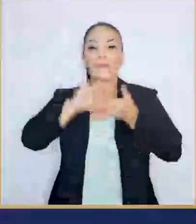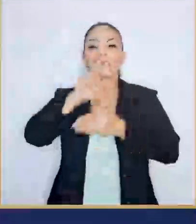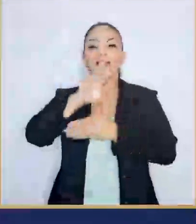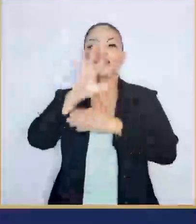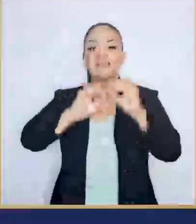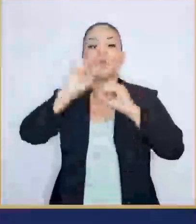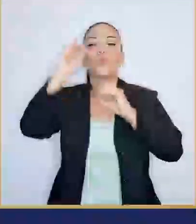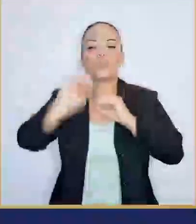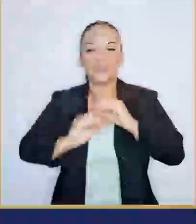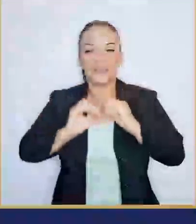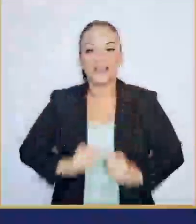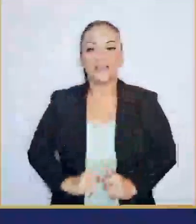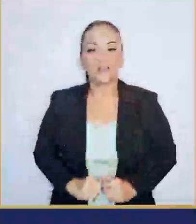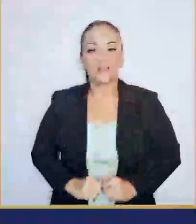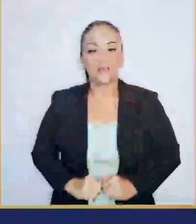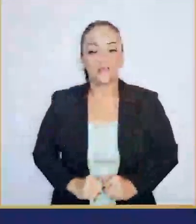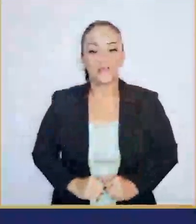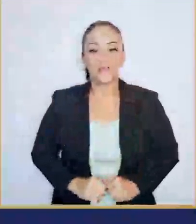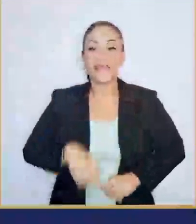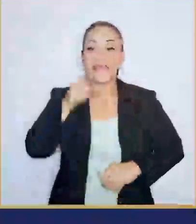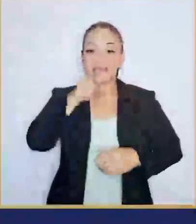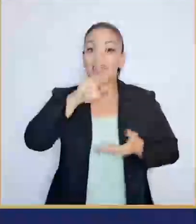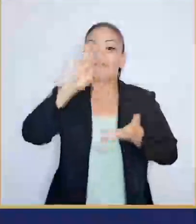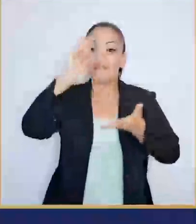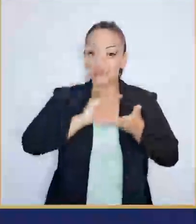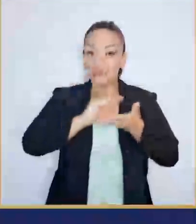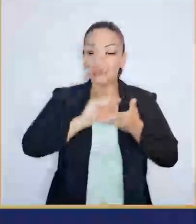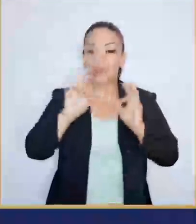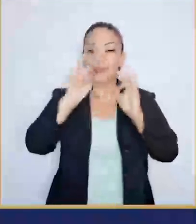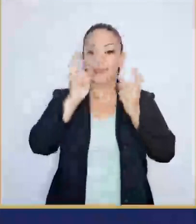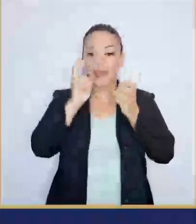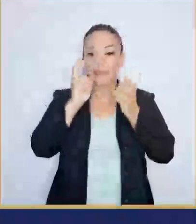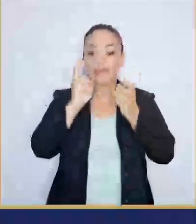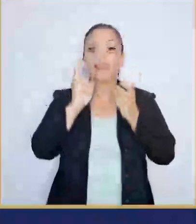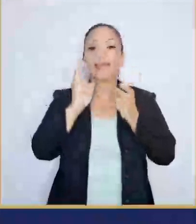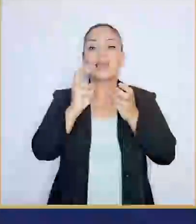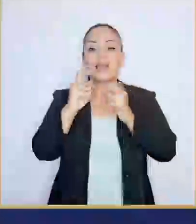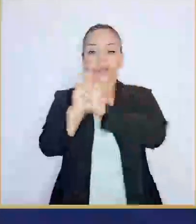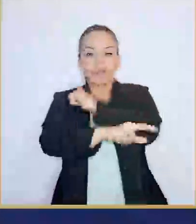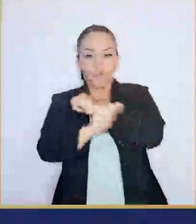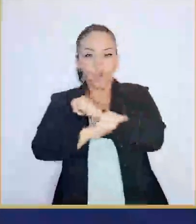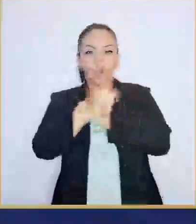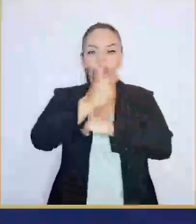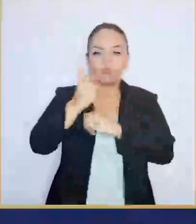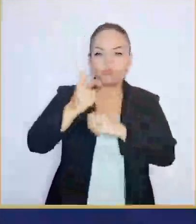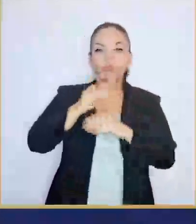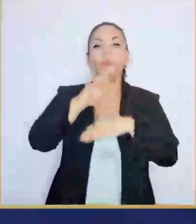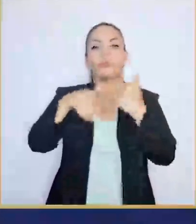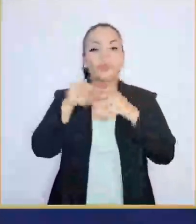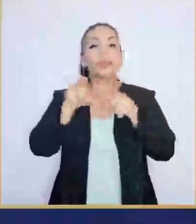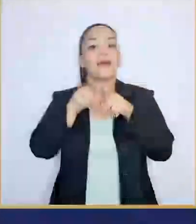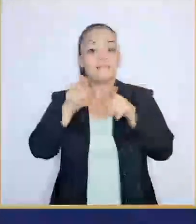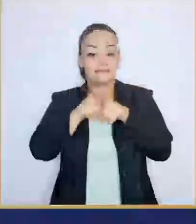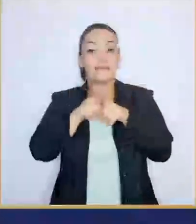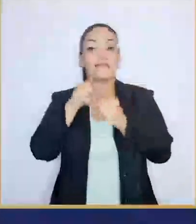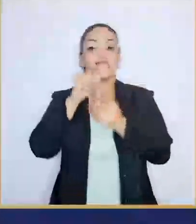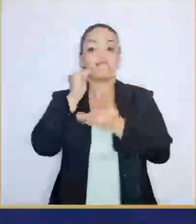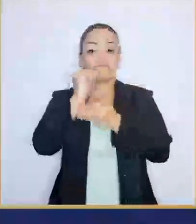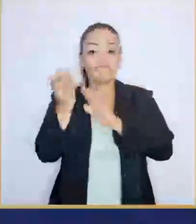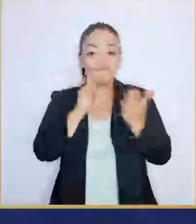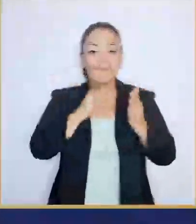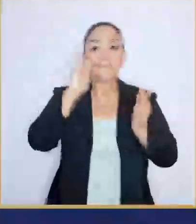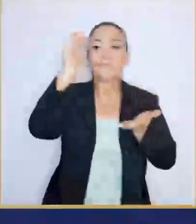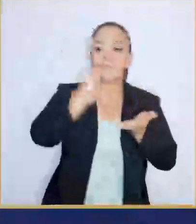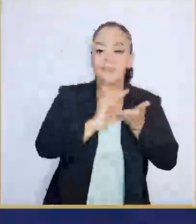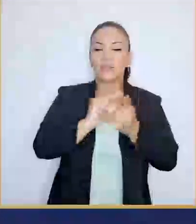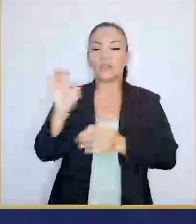% Esta reducción en temas de criminalidad también se ha visto reflejada en la tasa de homicidios Así, en enero